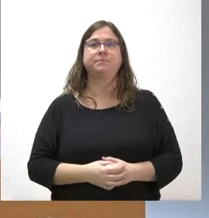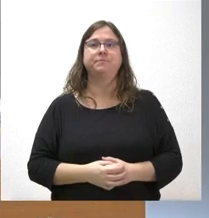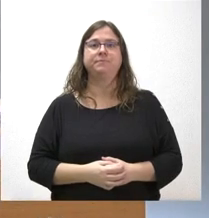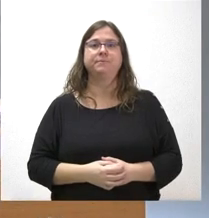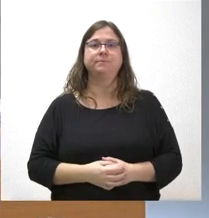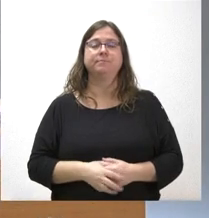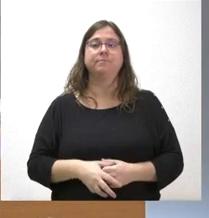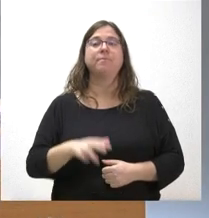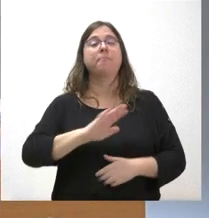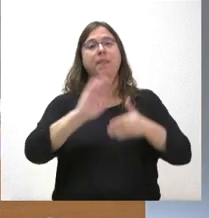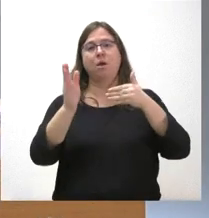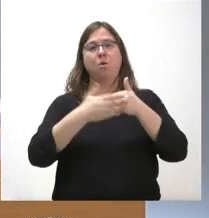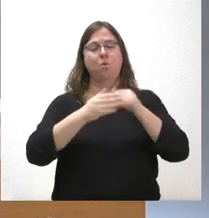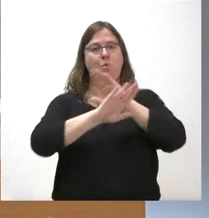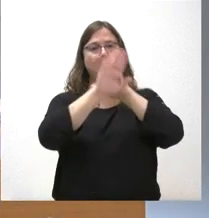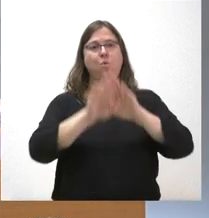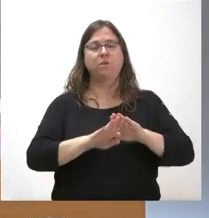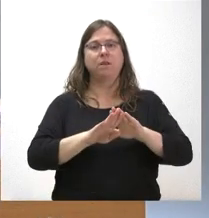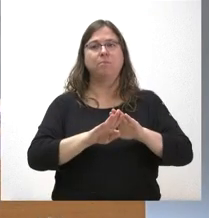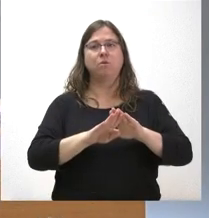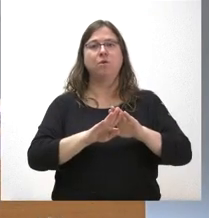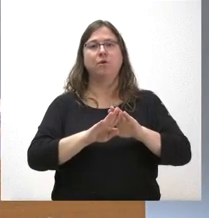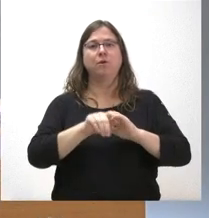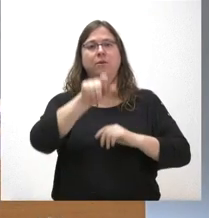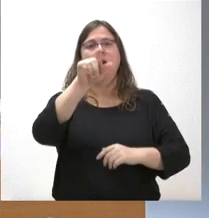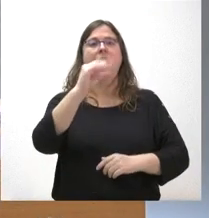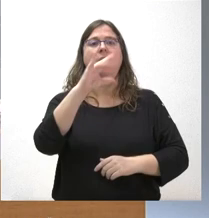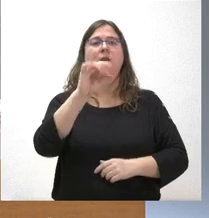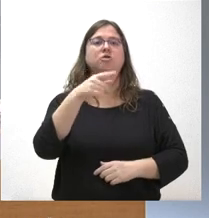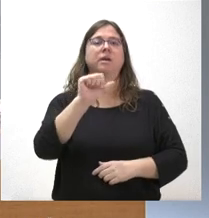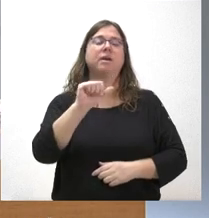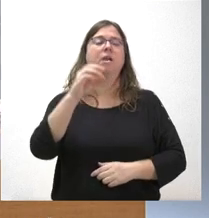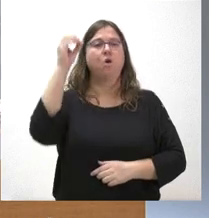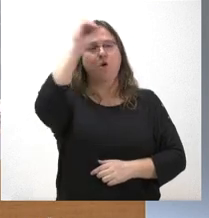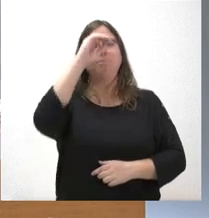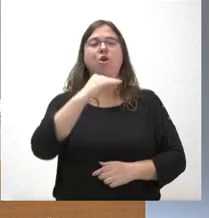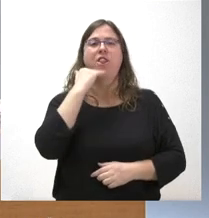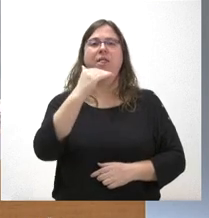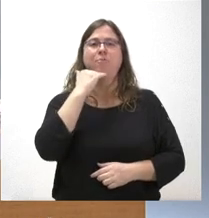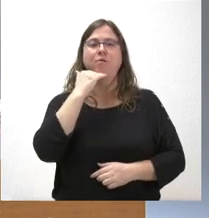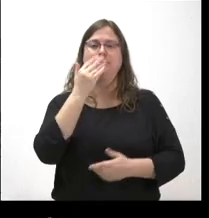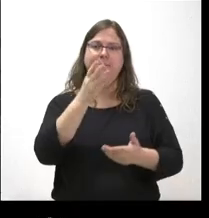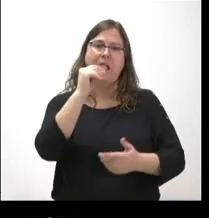pues cerramos este turno de nuevo con Carlos Gil de la opinión de Zamora adelante Carlos